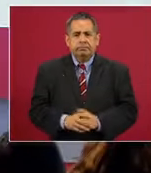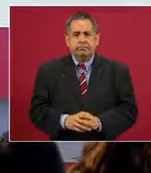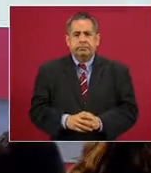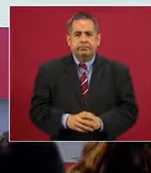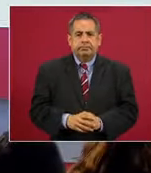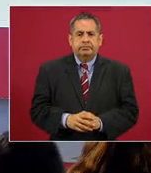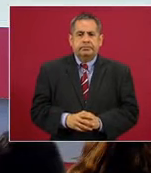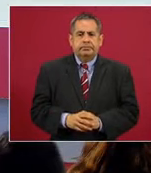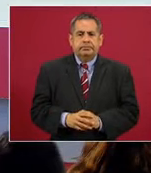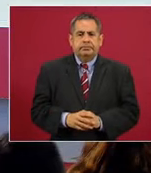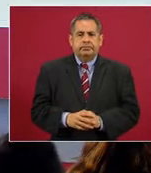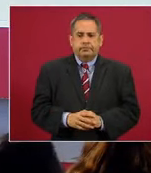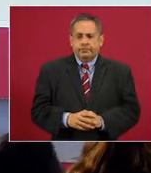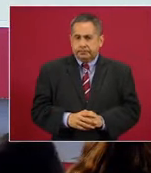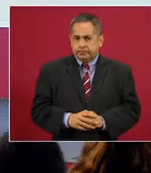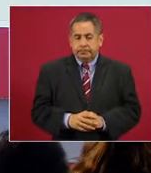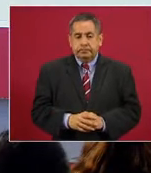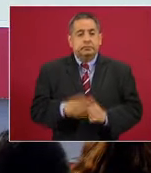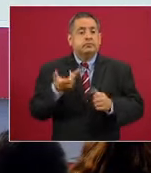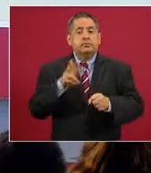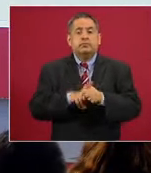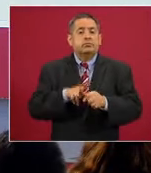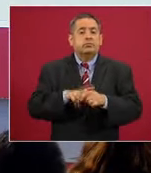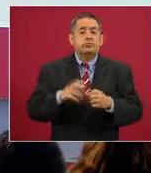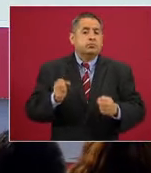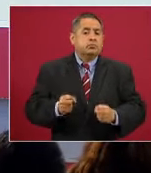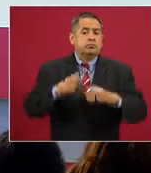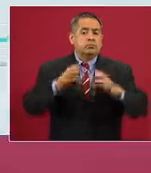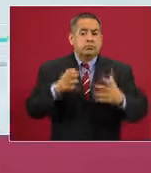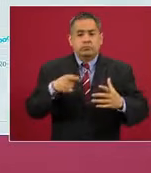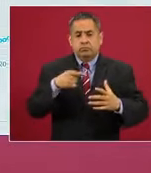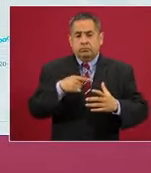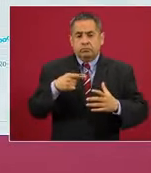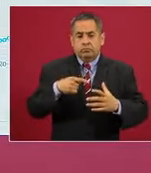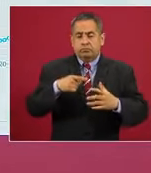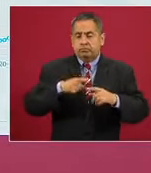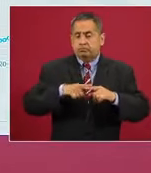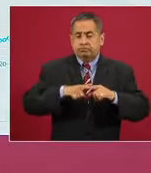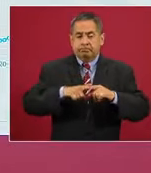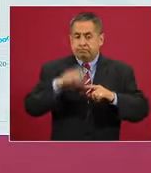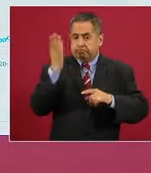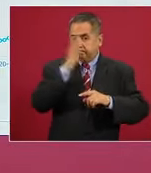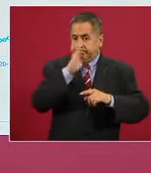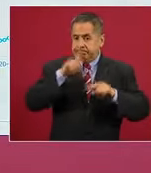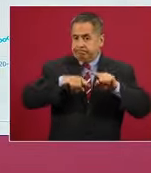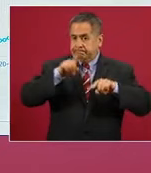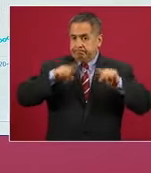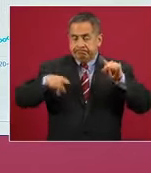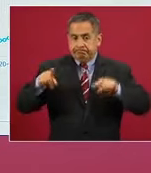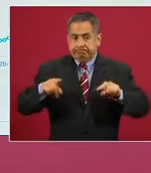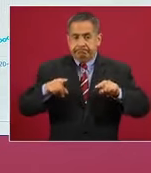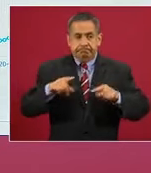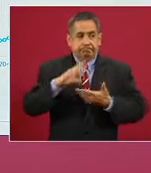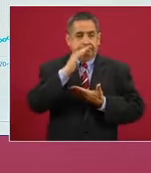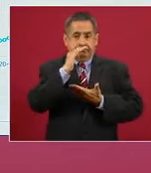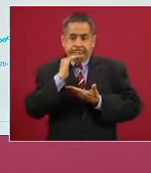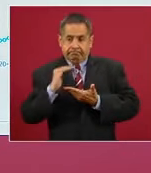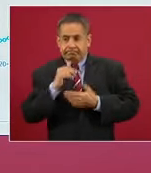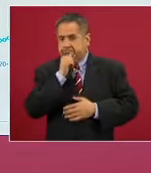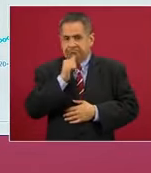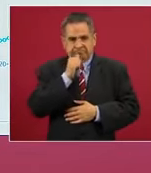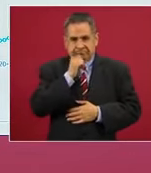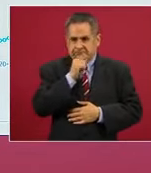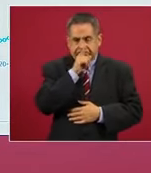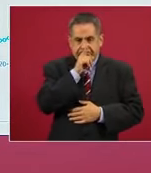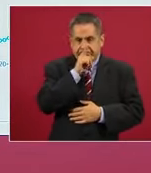siguiente. Su ocupación hospitalaria ha sido variante, no se ve todavía una tendencia de descenso y